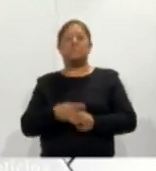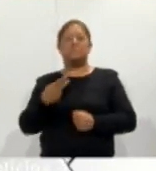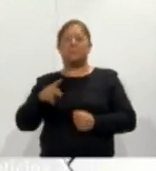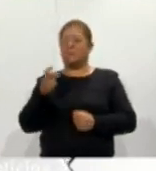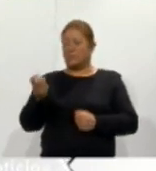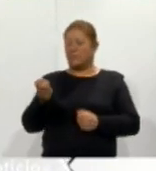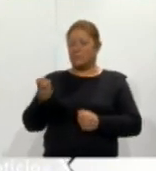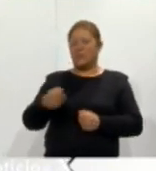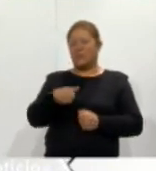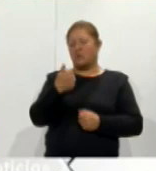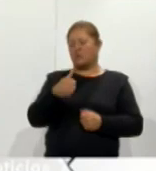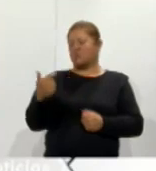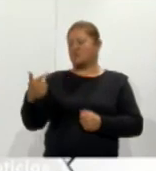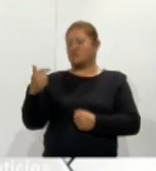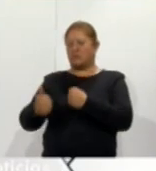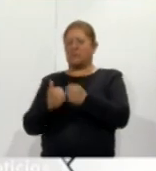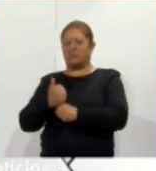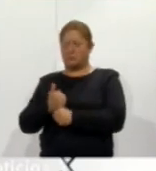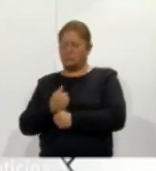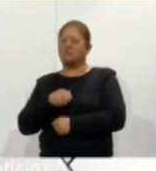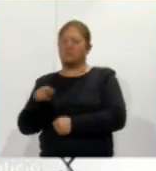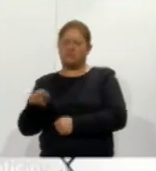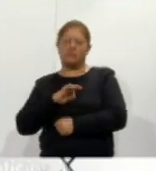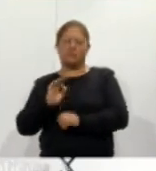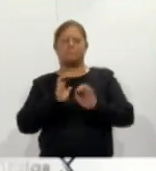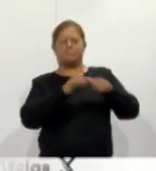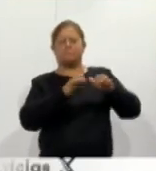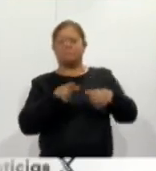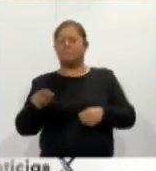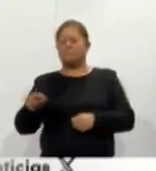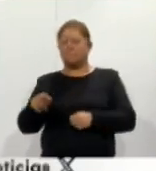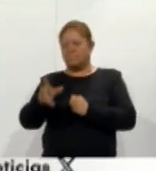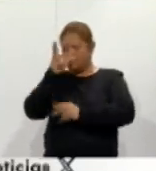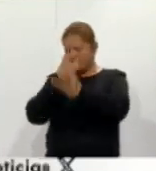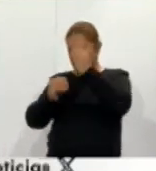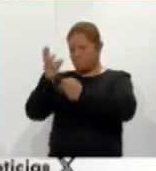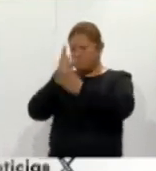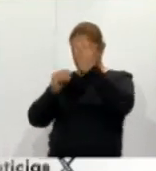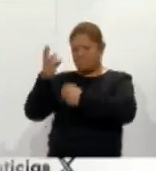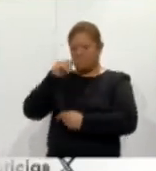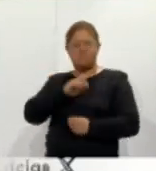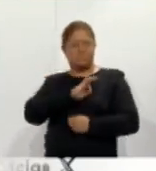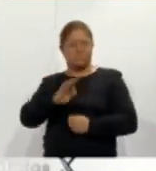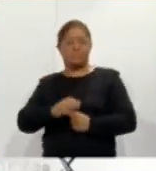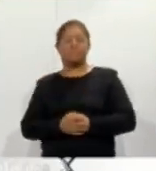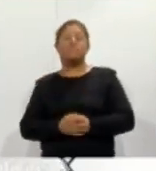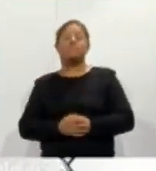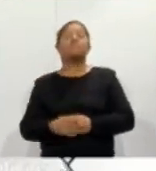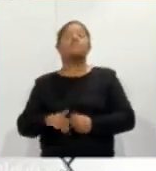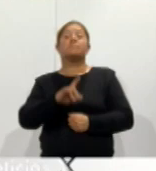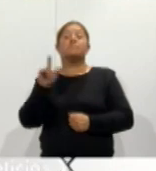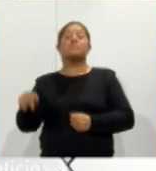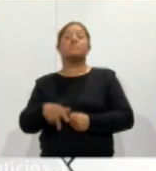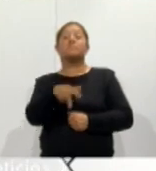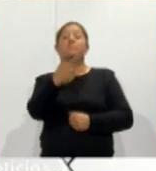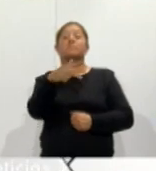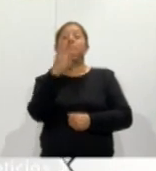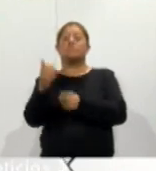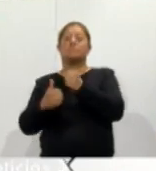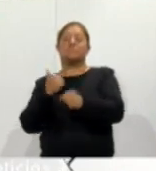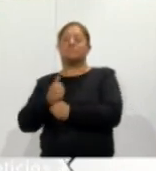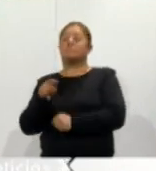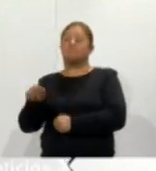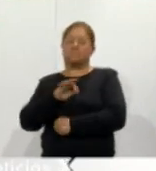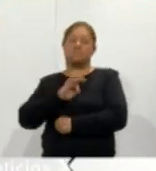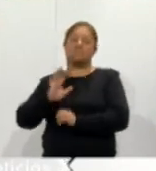12 años todavía las estamos incorporando así es es formación para ellas y ya de la categoría de 13 años ya pueden ellas